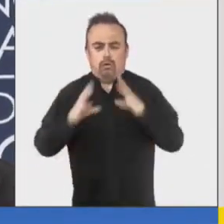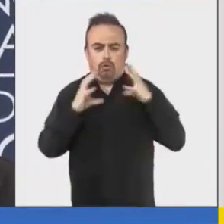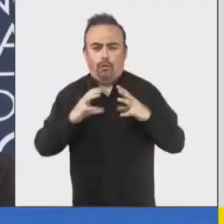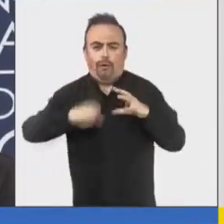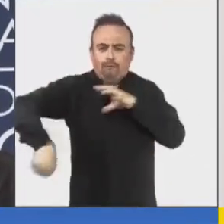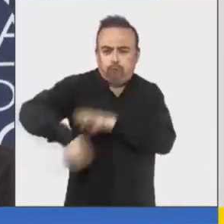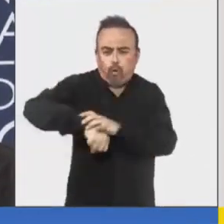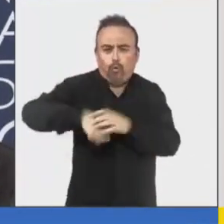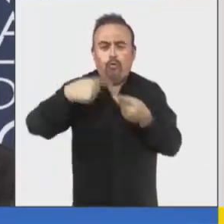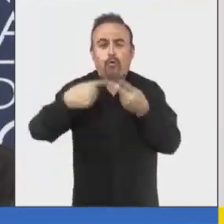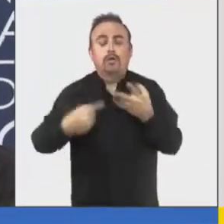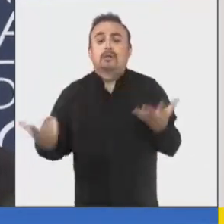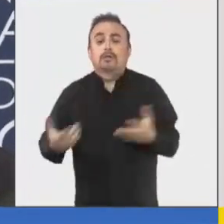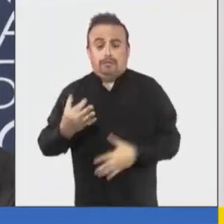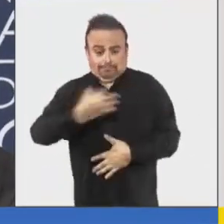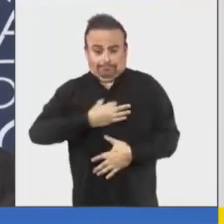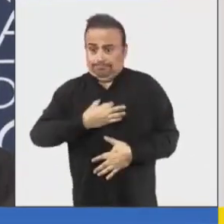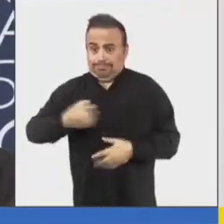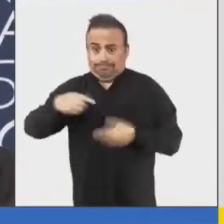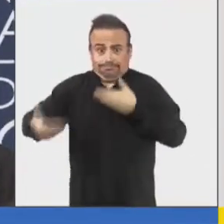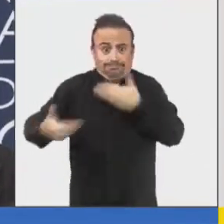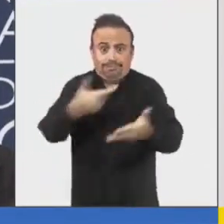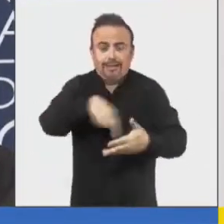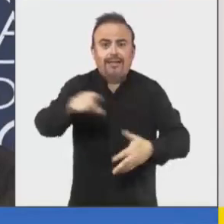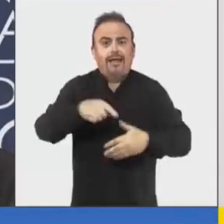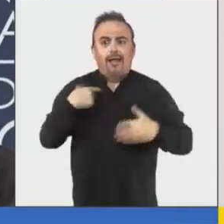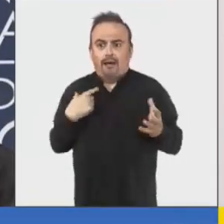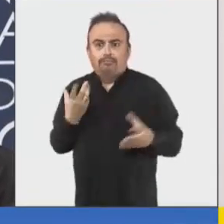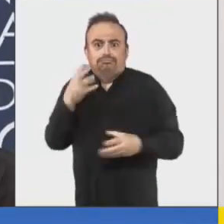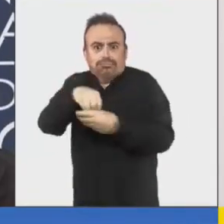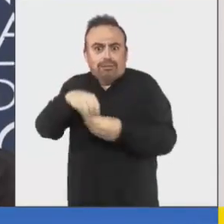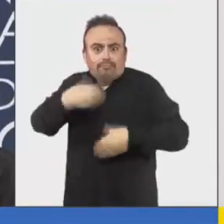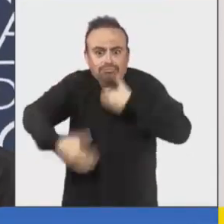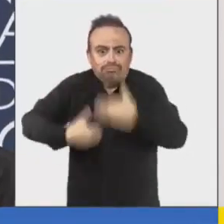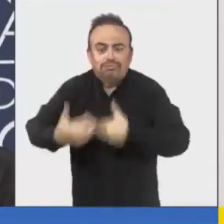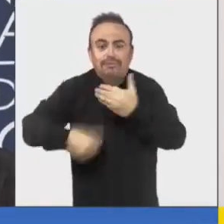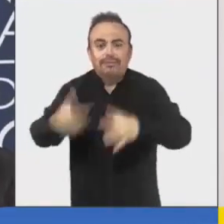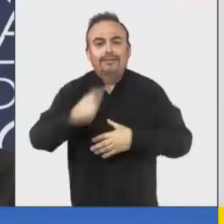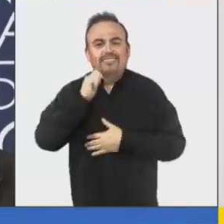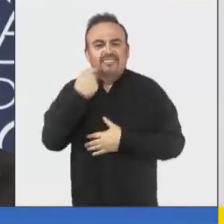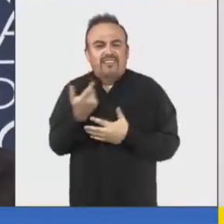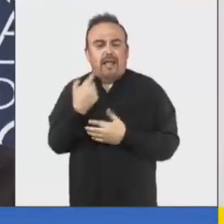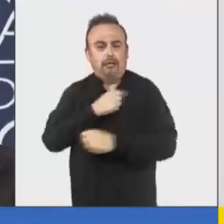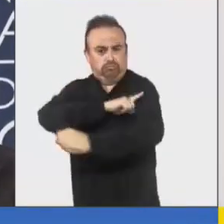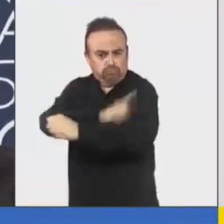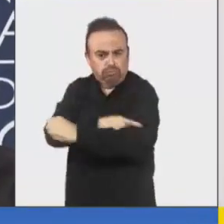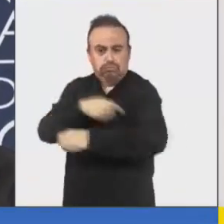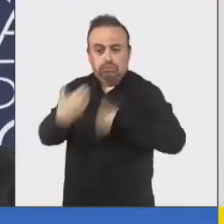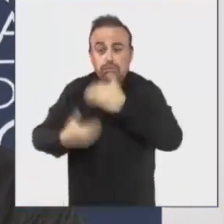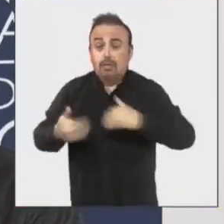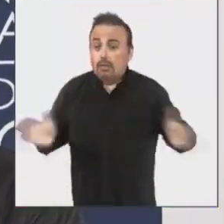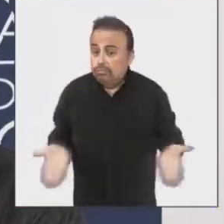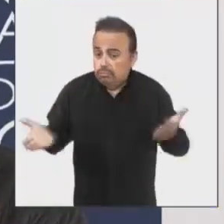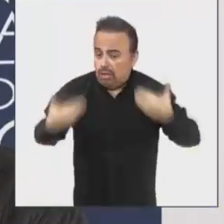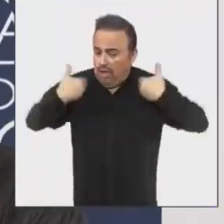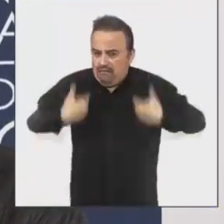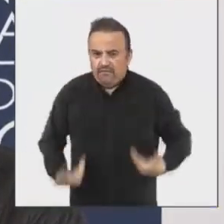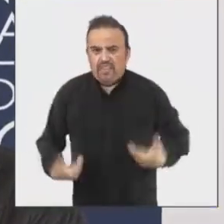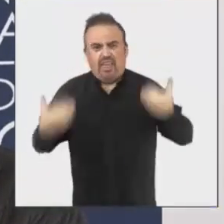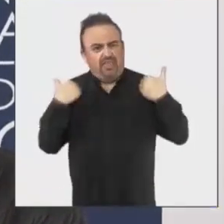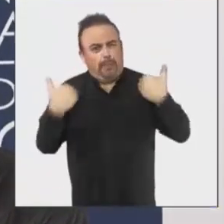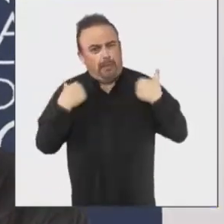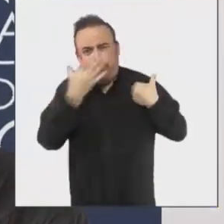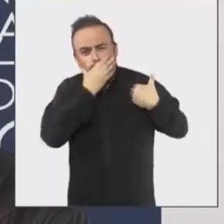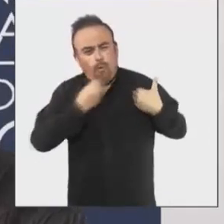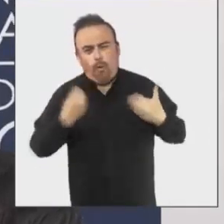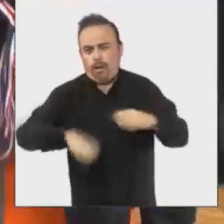fútbol, entregar sus medallas y haber estado en todo este proceso, significa también que estamos potenciando la actividad física en un deporte